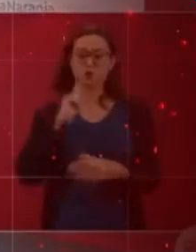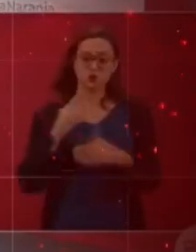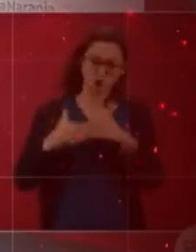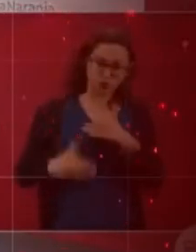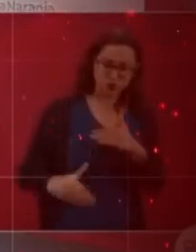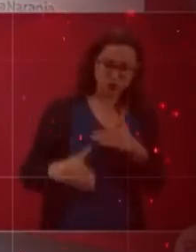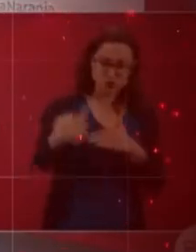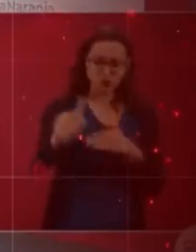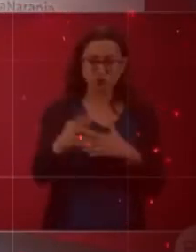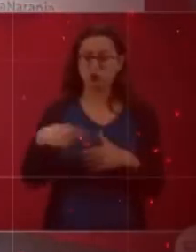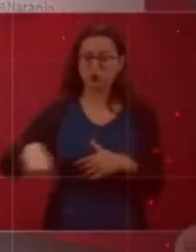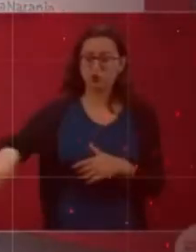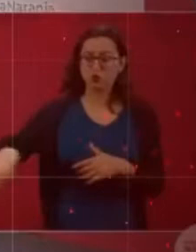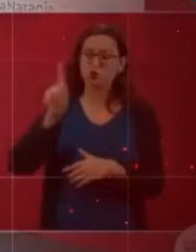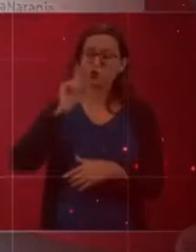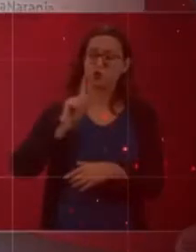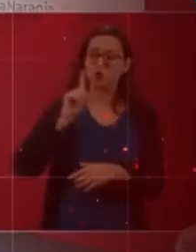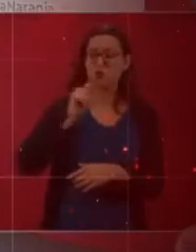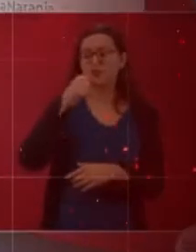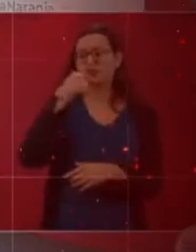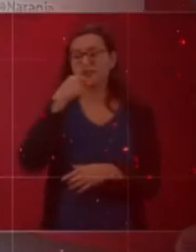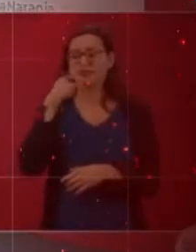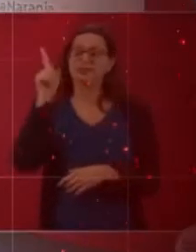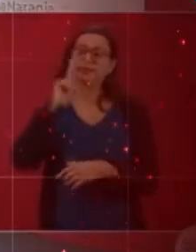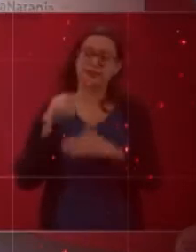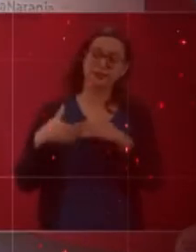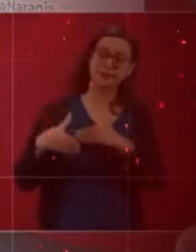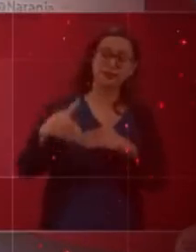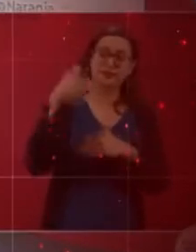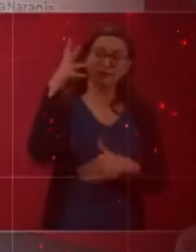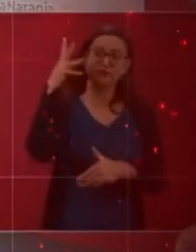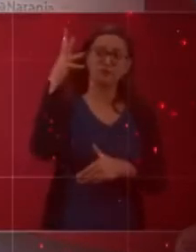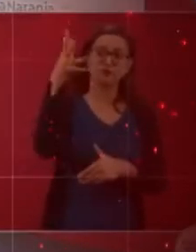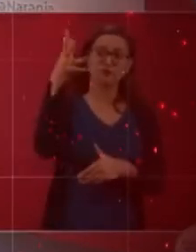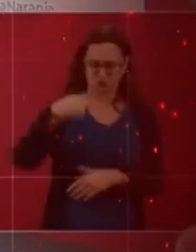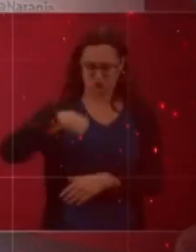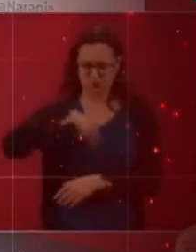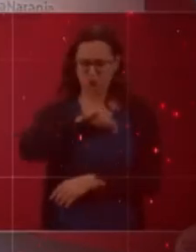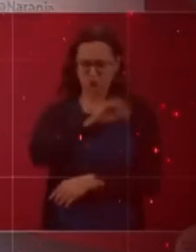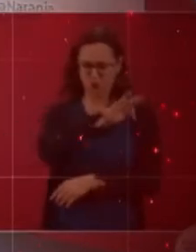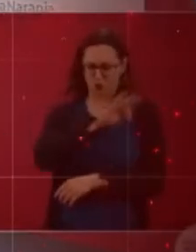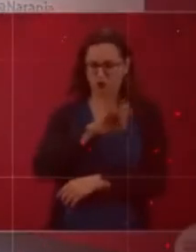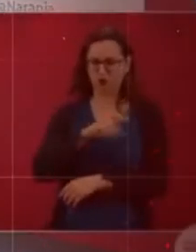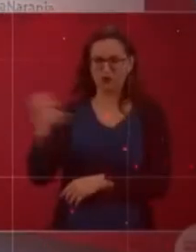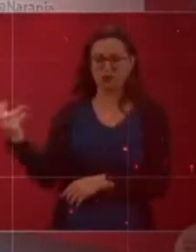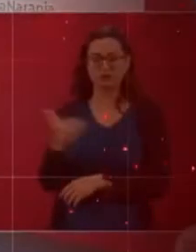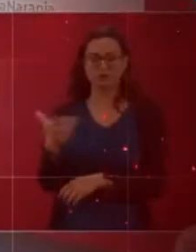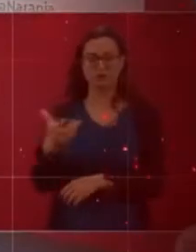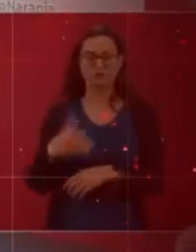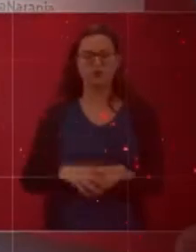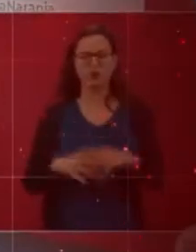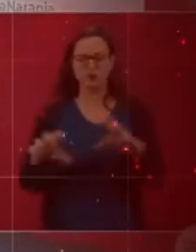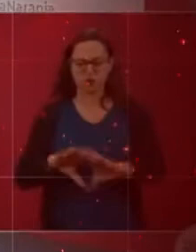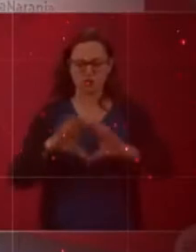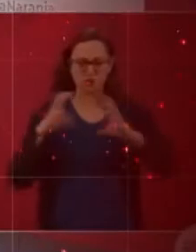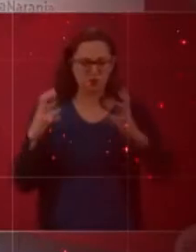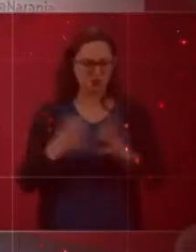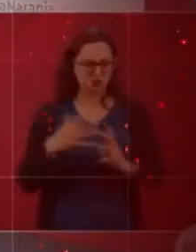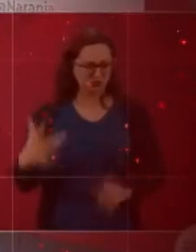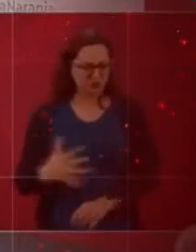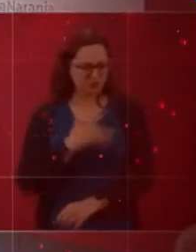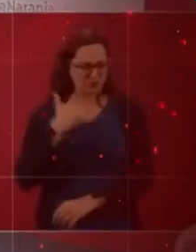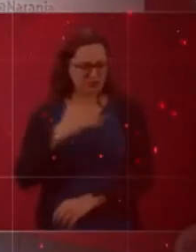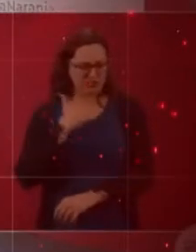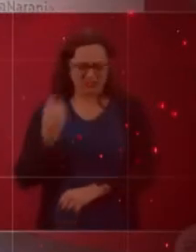las mujeres y las niñas depende de nuestras acciones. Que el mundo se estremezca y generemos el cambio cultural